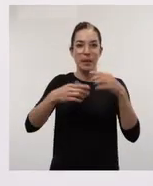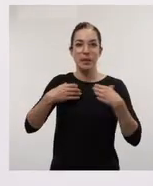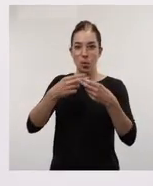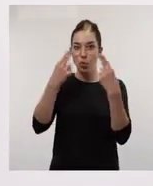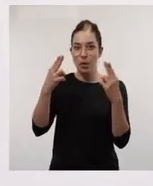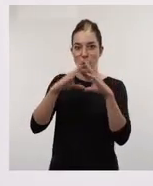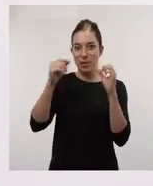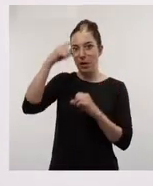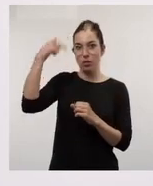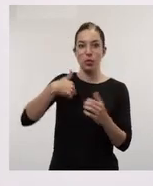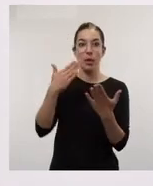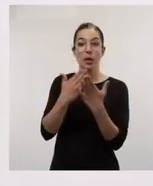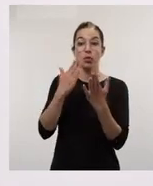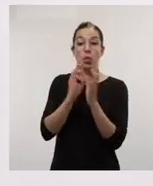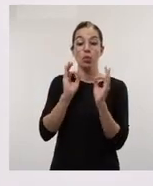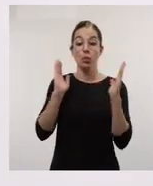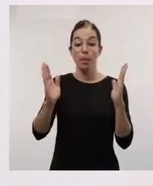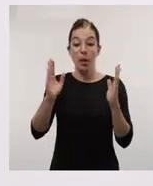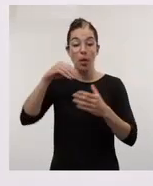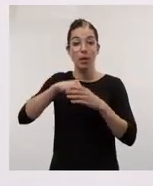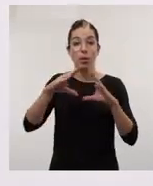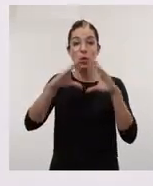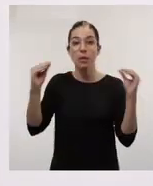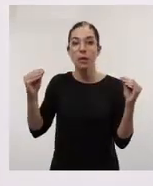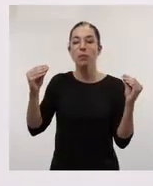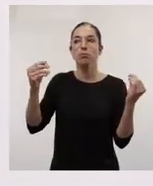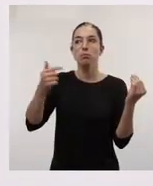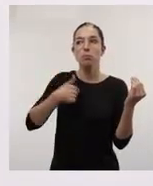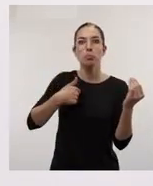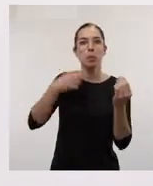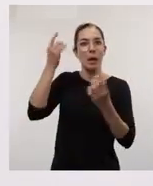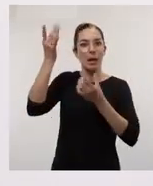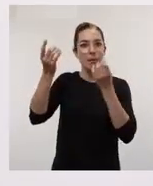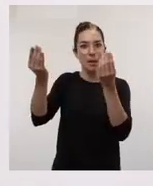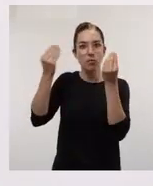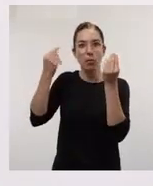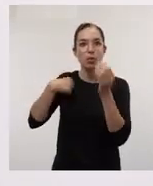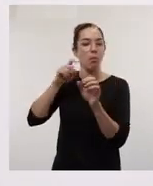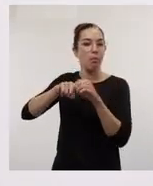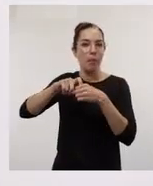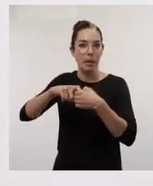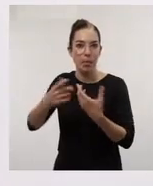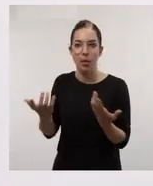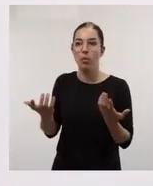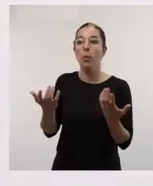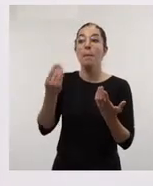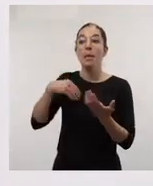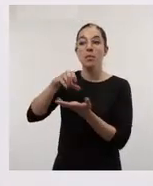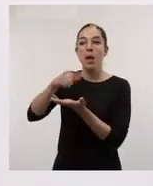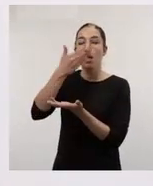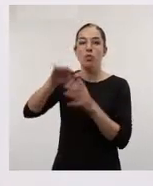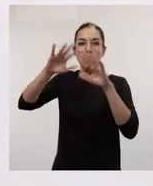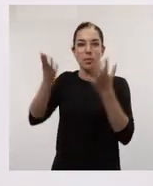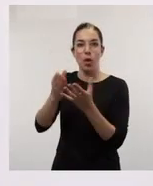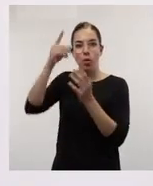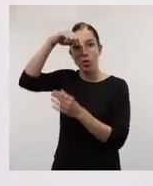Biología y Salud Pública de la Universidad de Juan Carlos y durante este periodo dentro de la universidad he podido participar en las diferentes actividades formativas que ofrece la Escuela